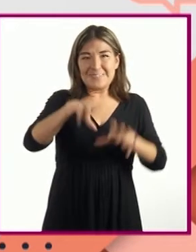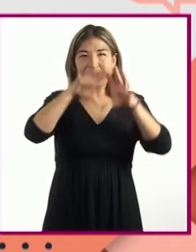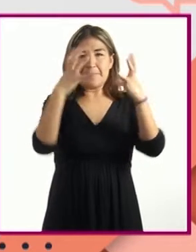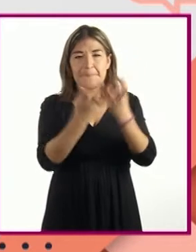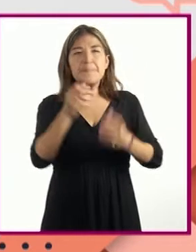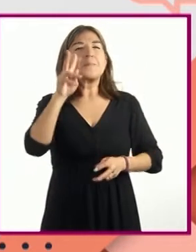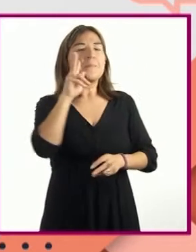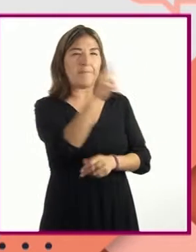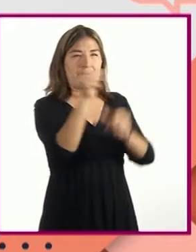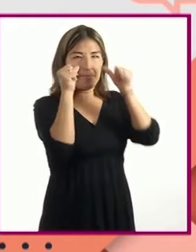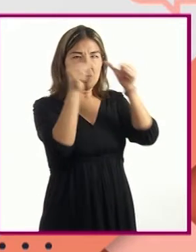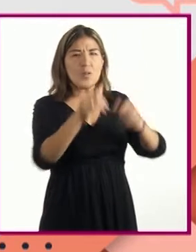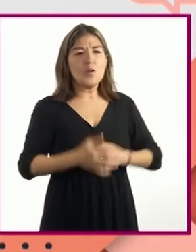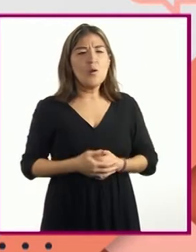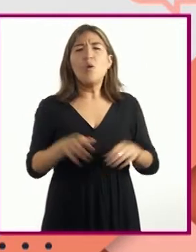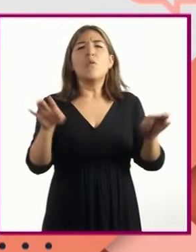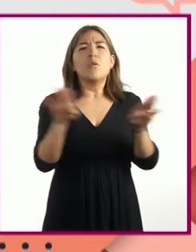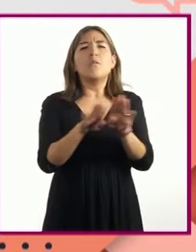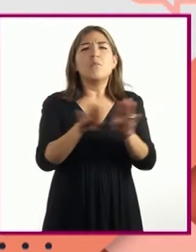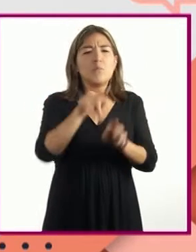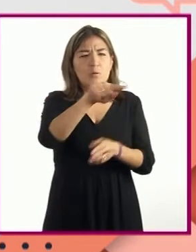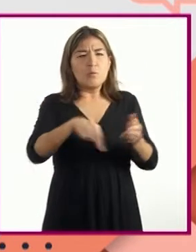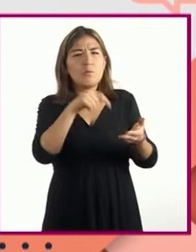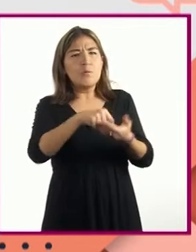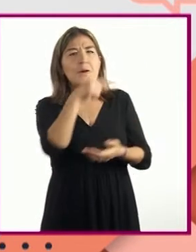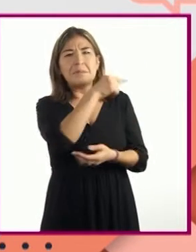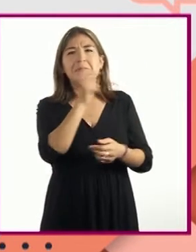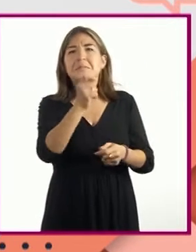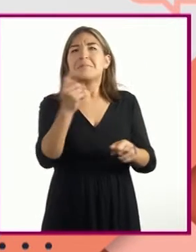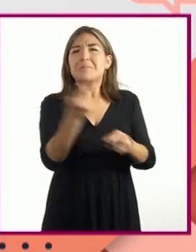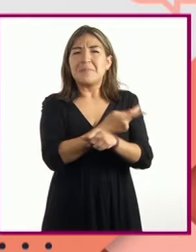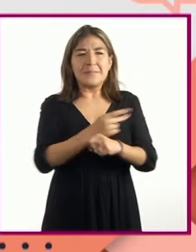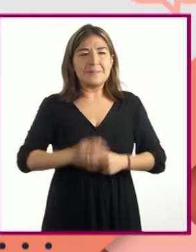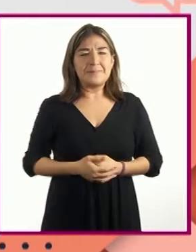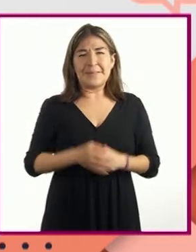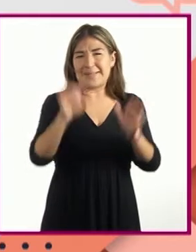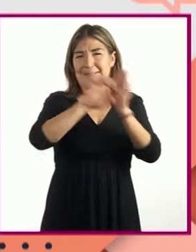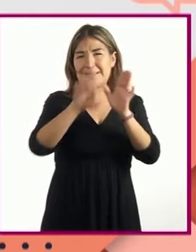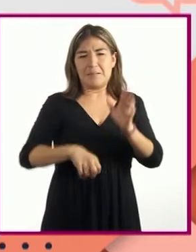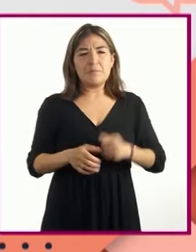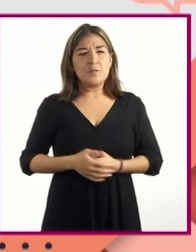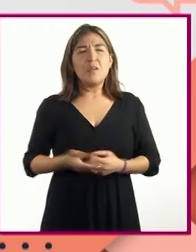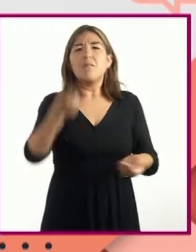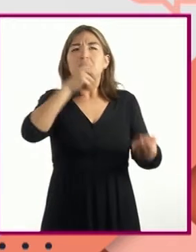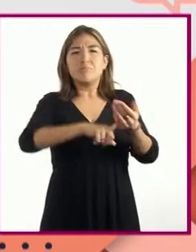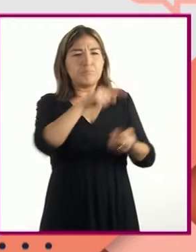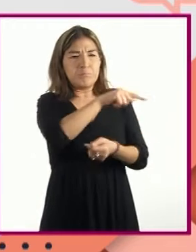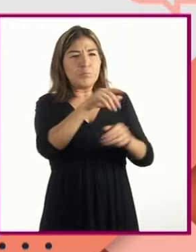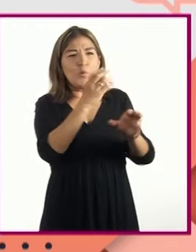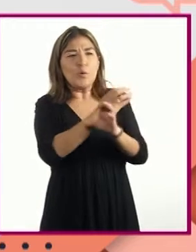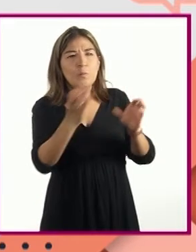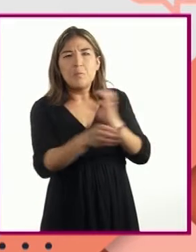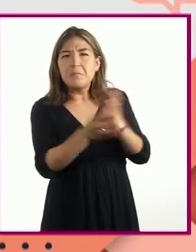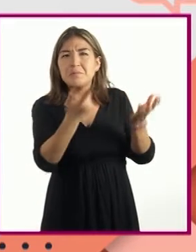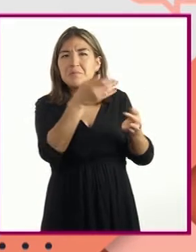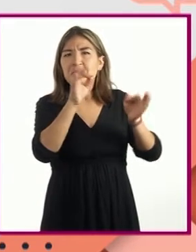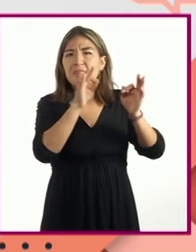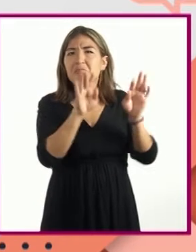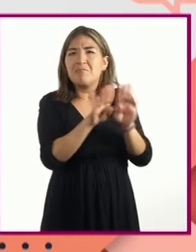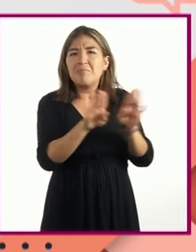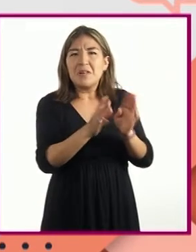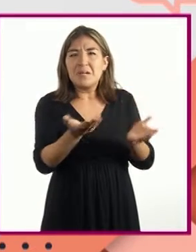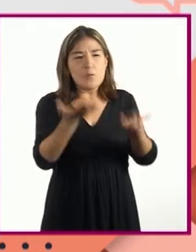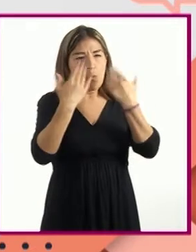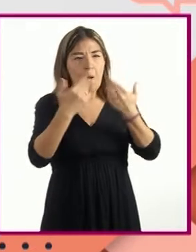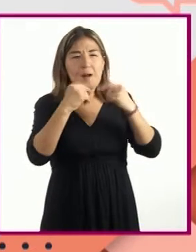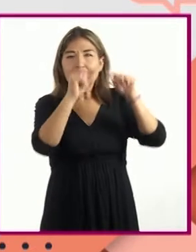atención, ¿cómo es el lugar donde ocurren los acontecimientos? Es decir, ¿cómo es el lugar físico? ¿Notaron que